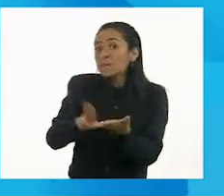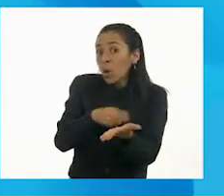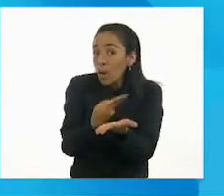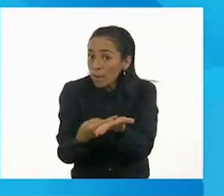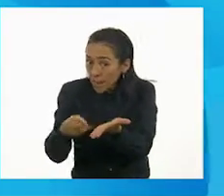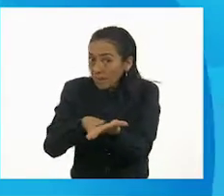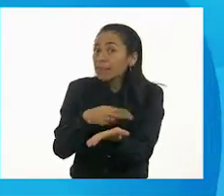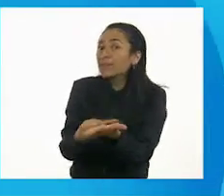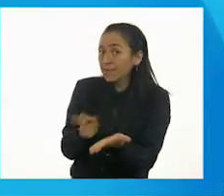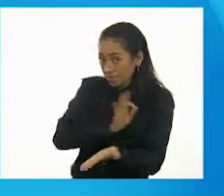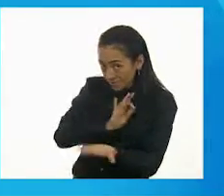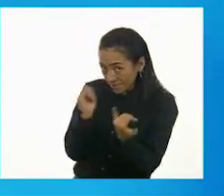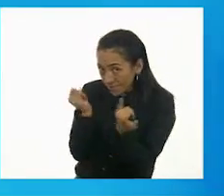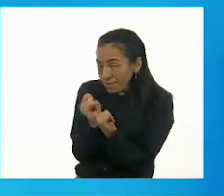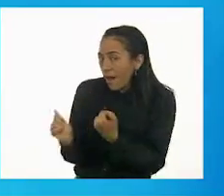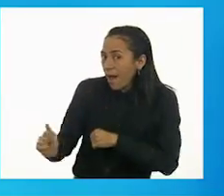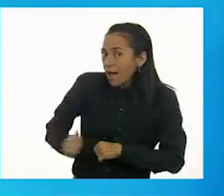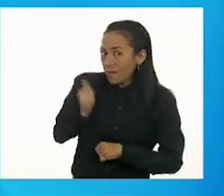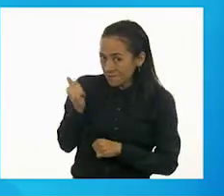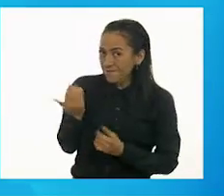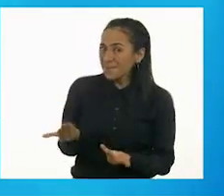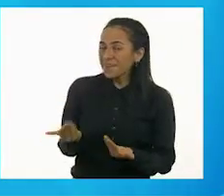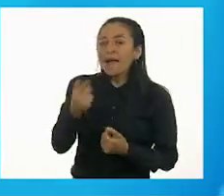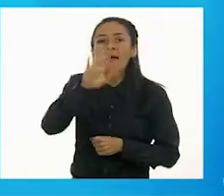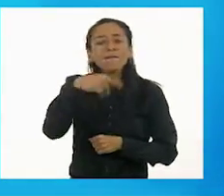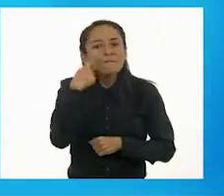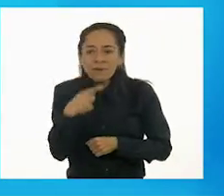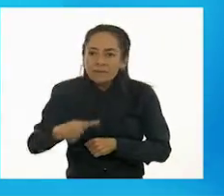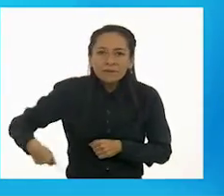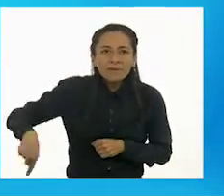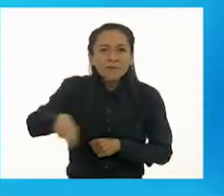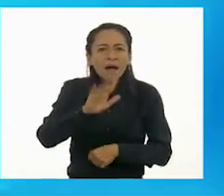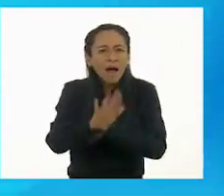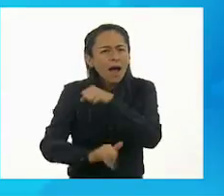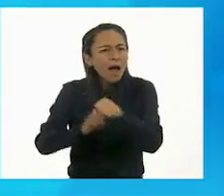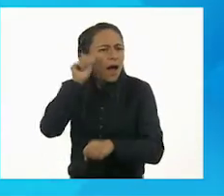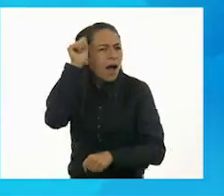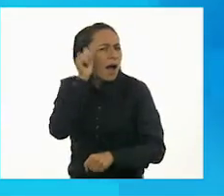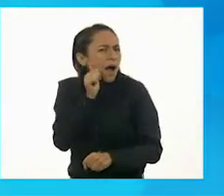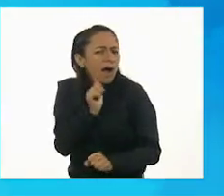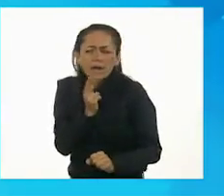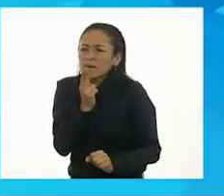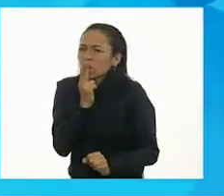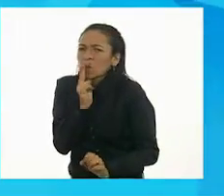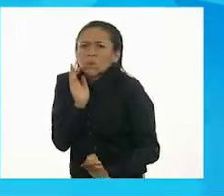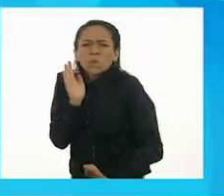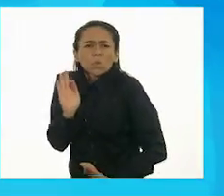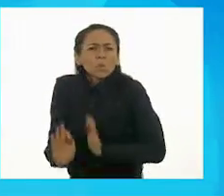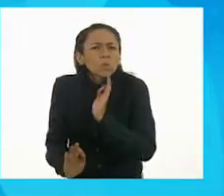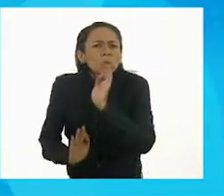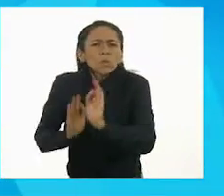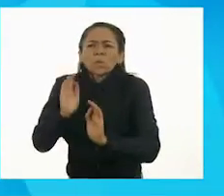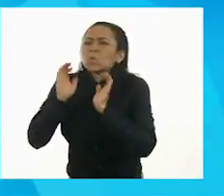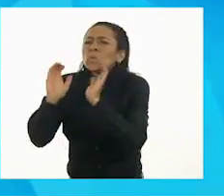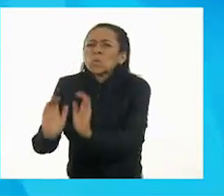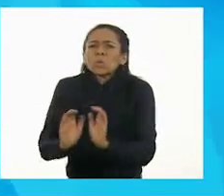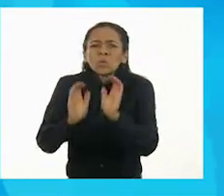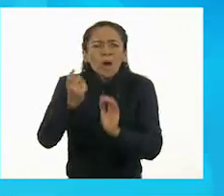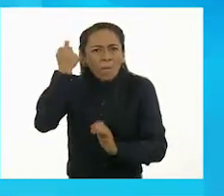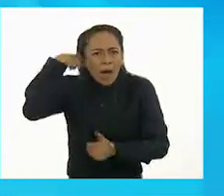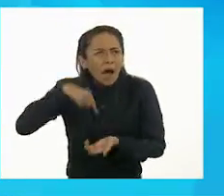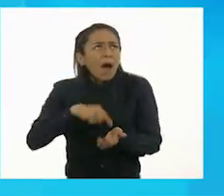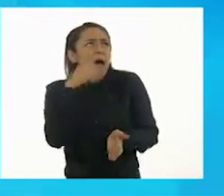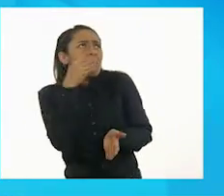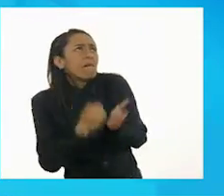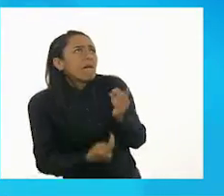Como pueden darse cuenta, nuestros animalitos siempre están bien cuidados para que no les falte absolutamente nada. Y sobre